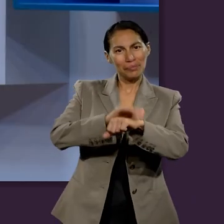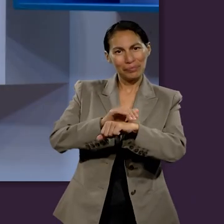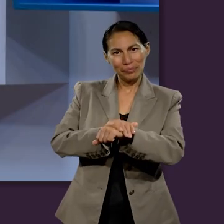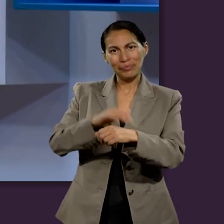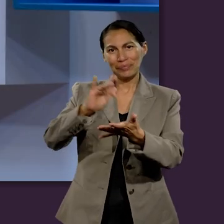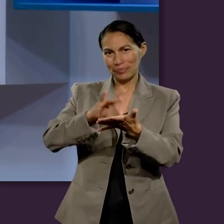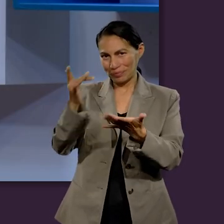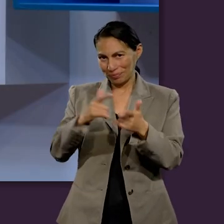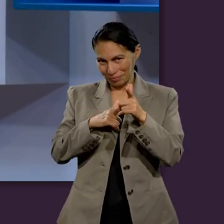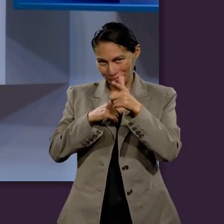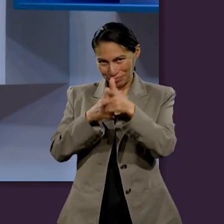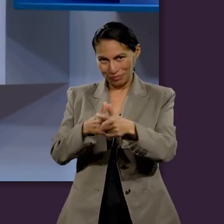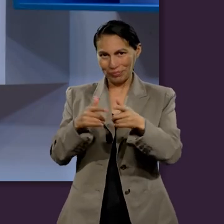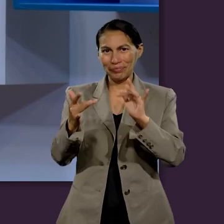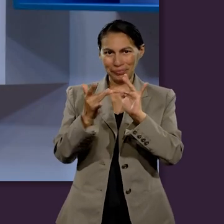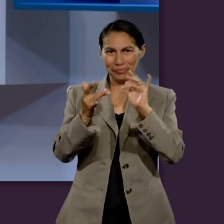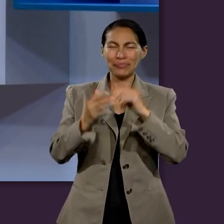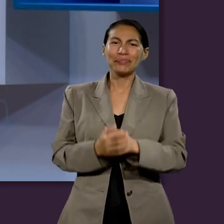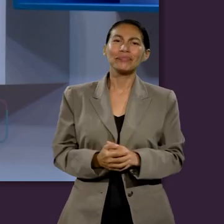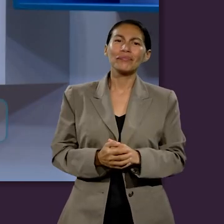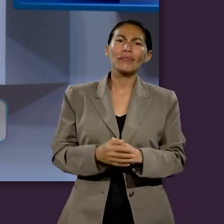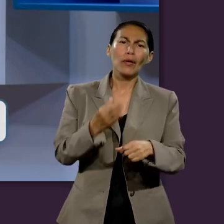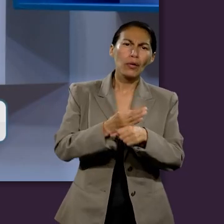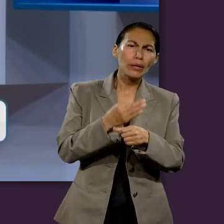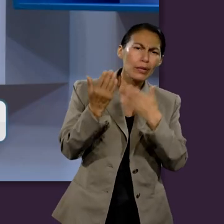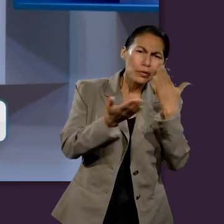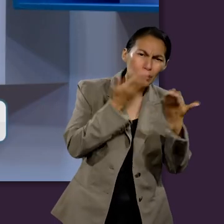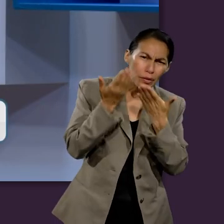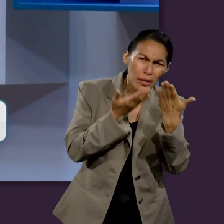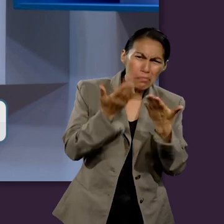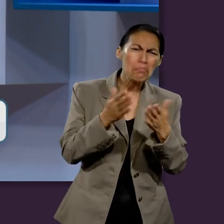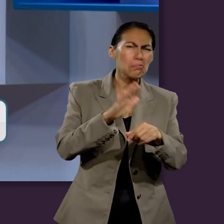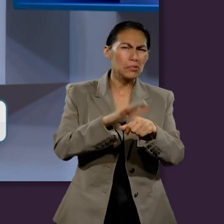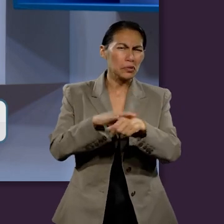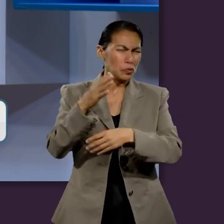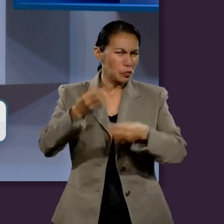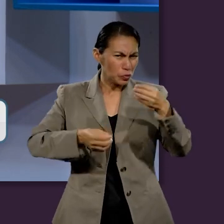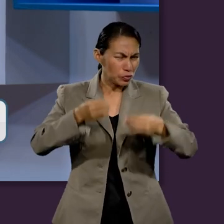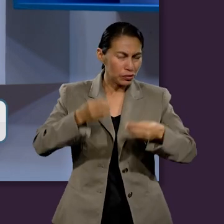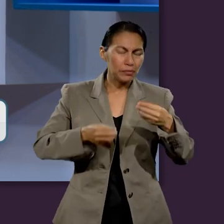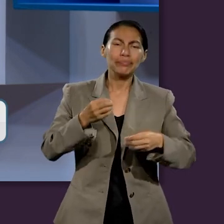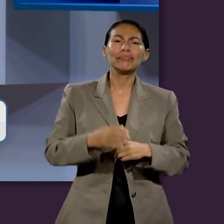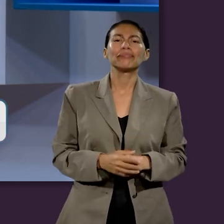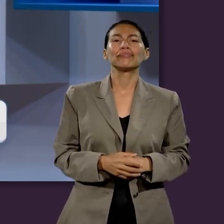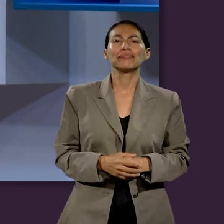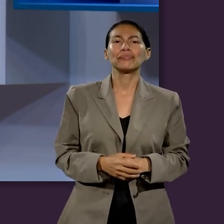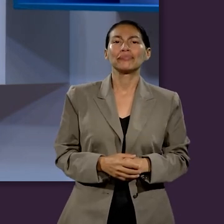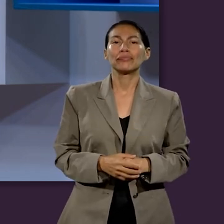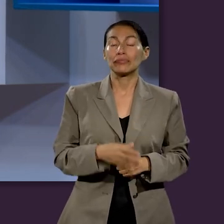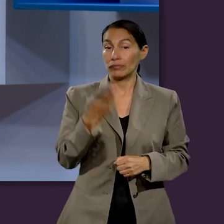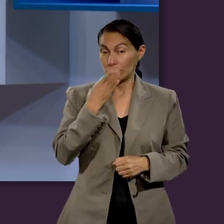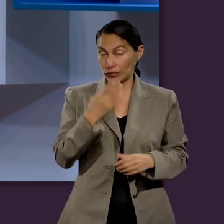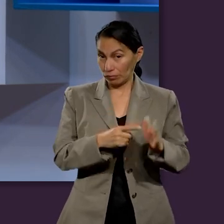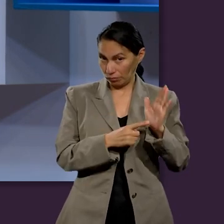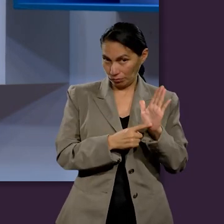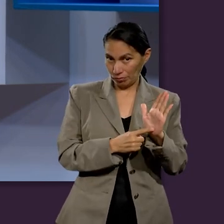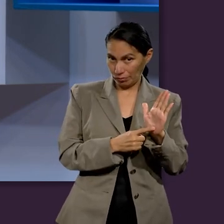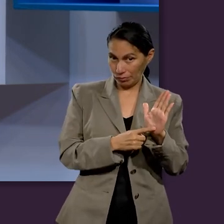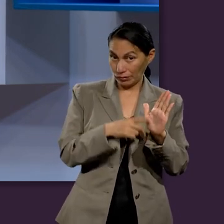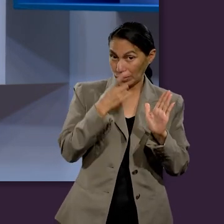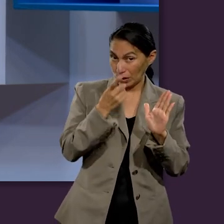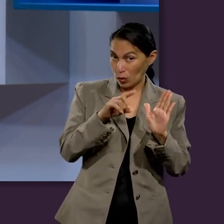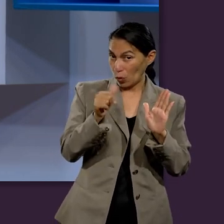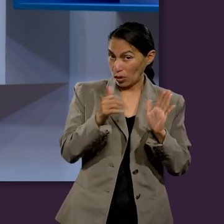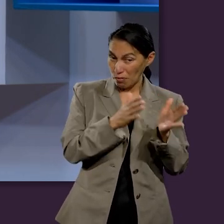Gracias, amigos, por seguir con nosotros mientras seguimos repasando este proceso del juicio. Y saben que la